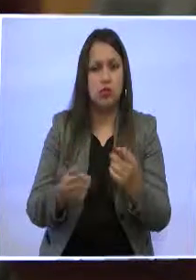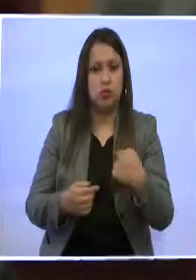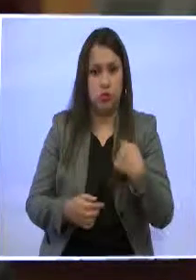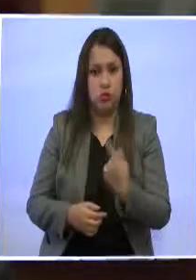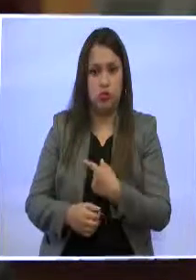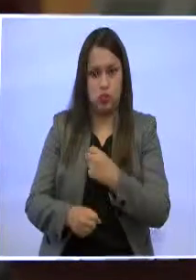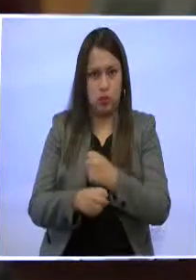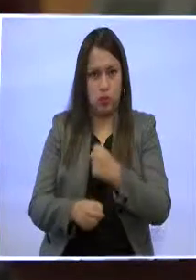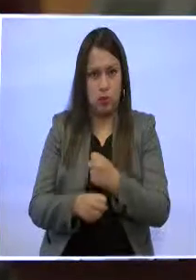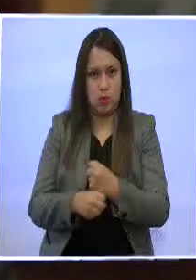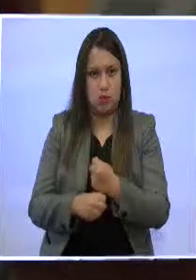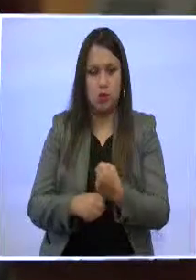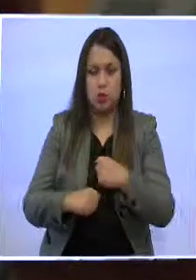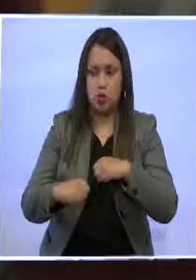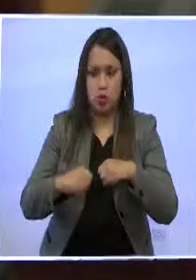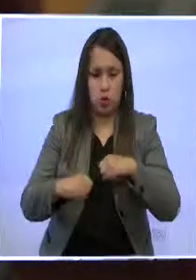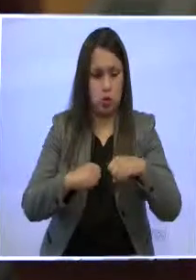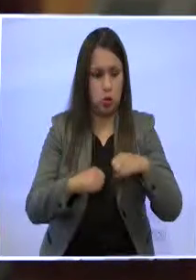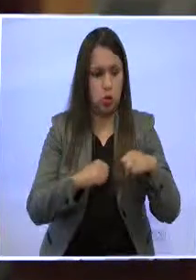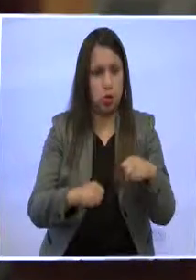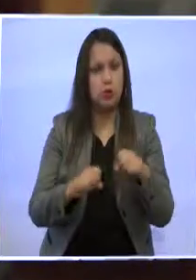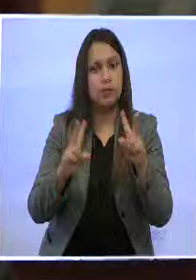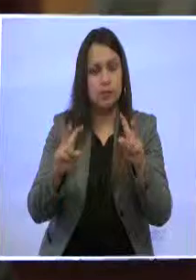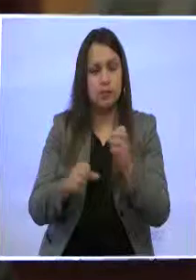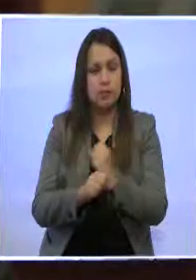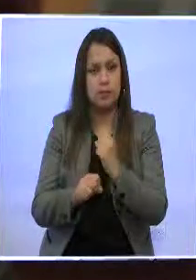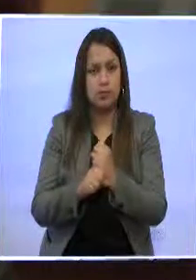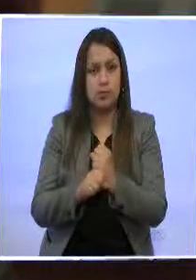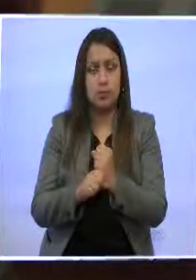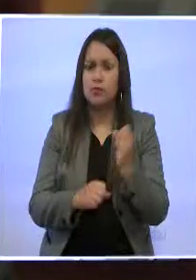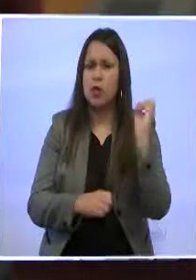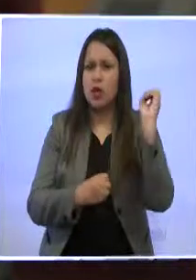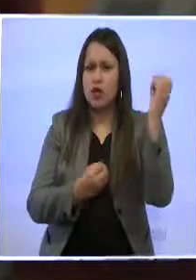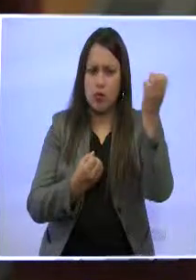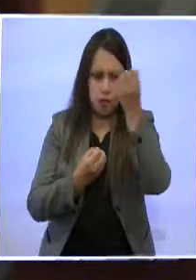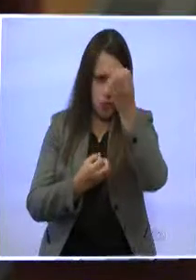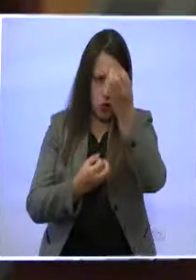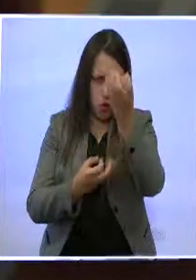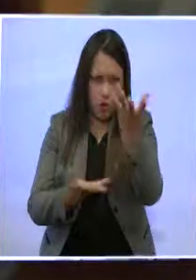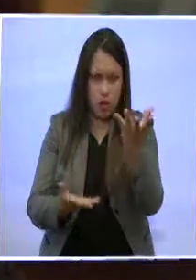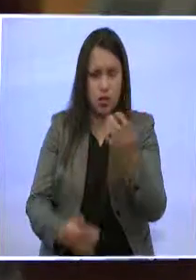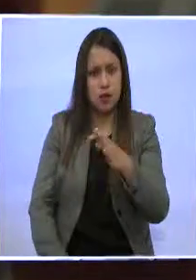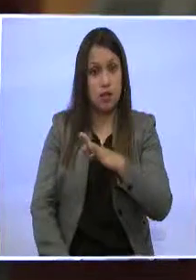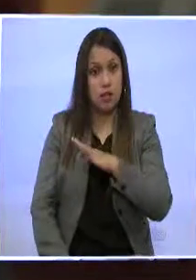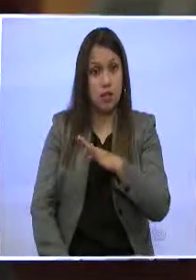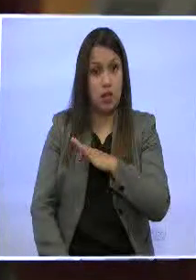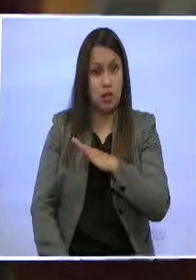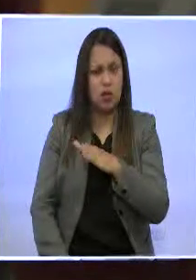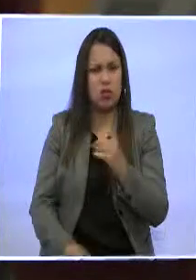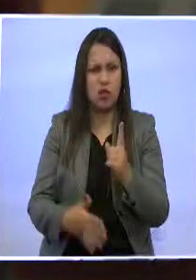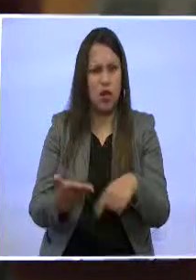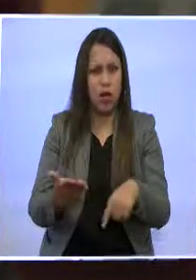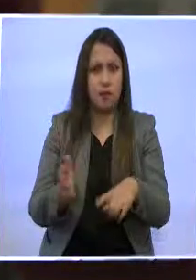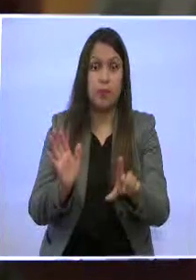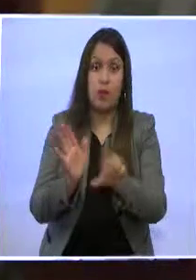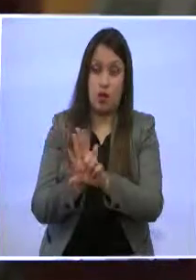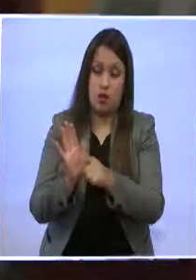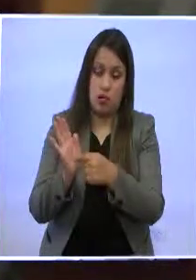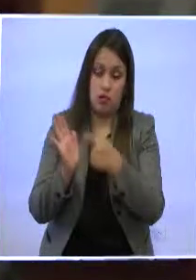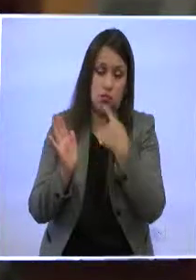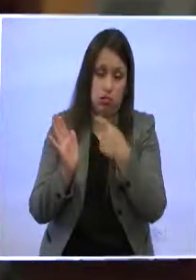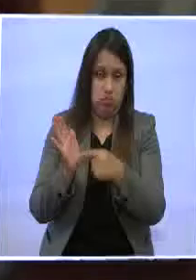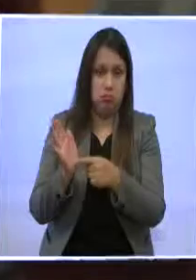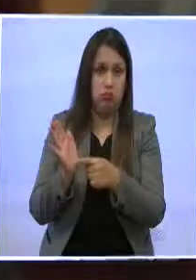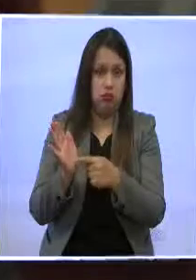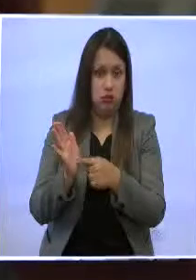realizamos. Y el énfasis de nuestro informe tiene que ver con aquello que la ley nos encarga a los concejales, que es